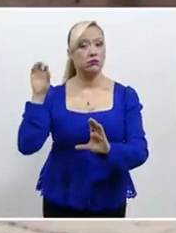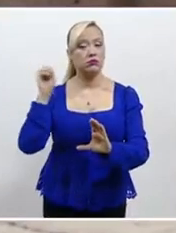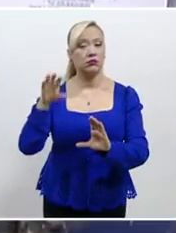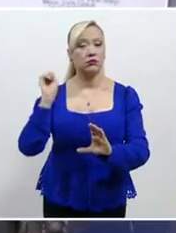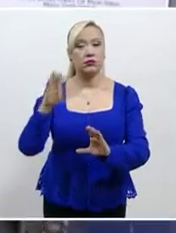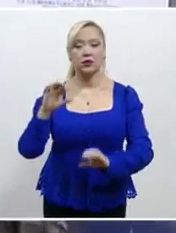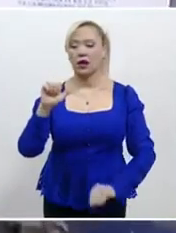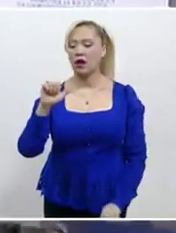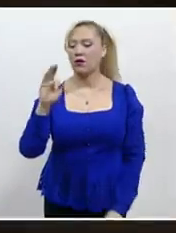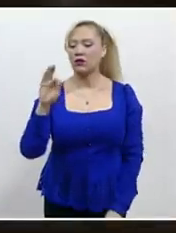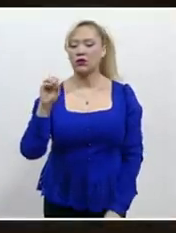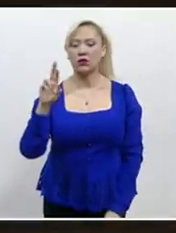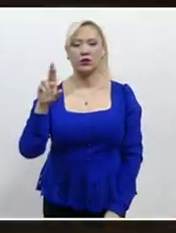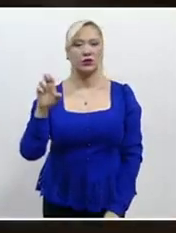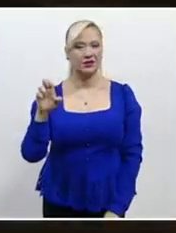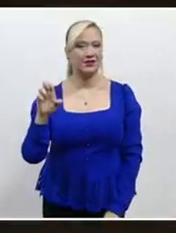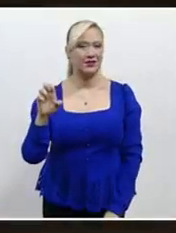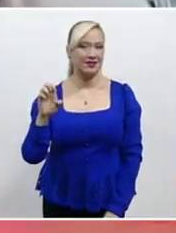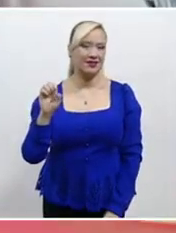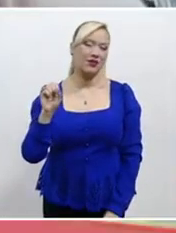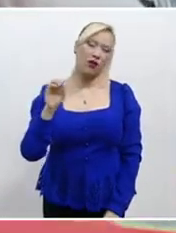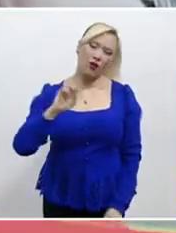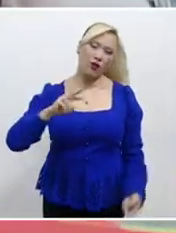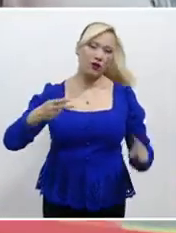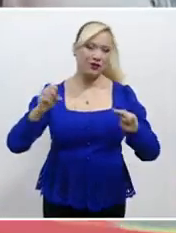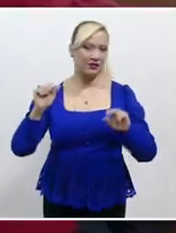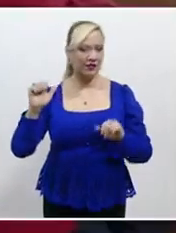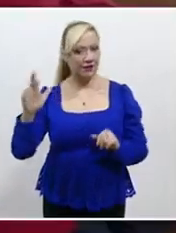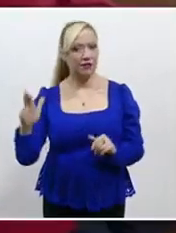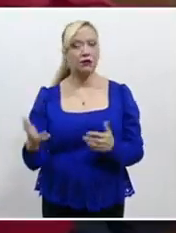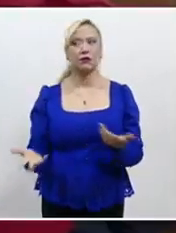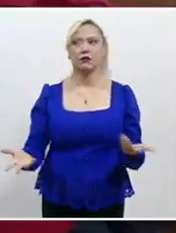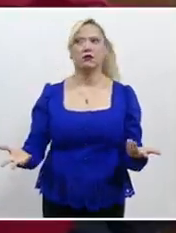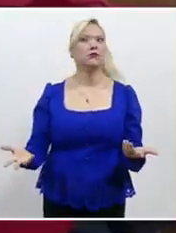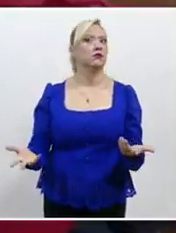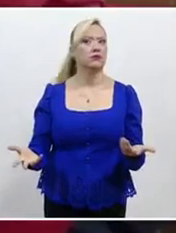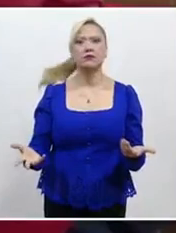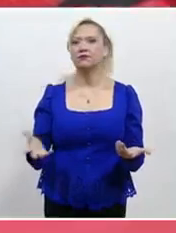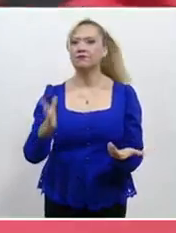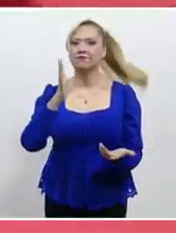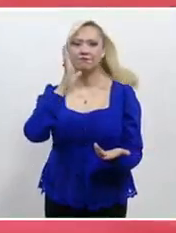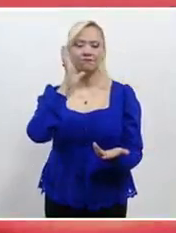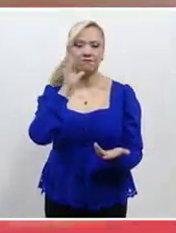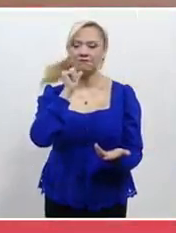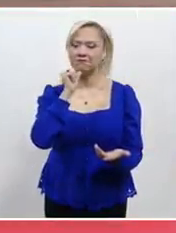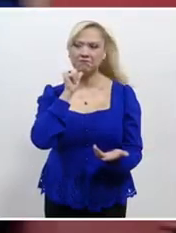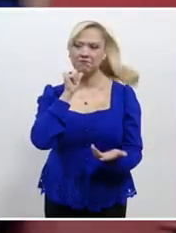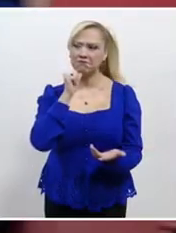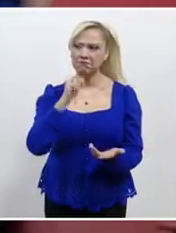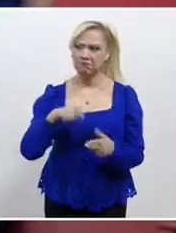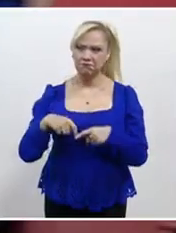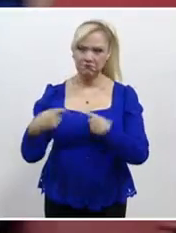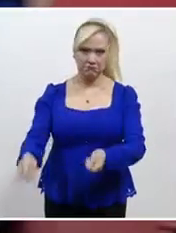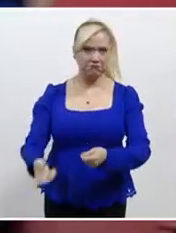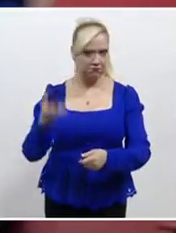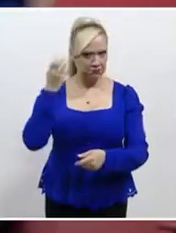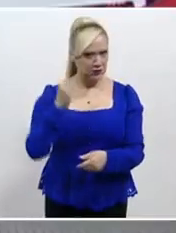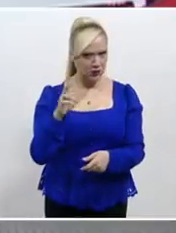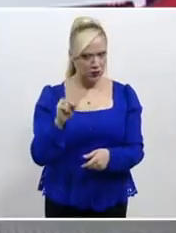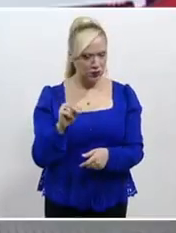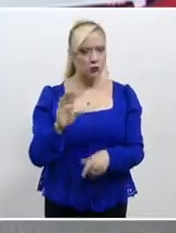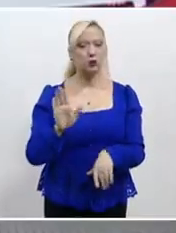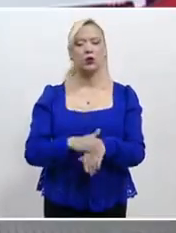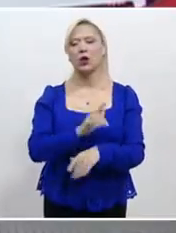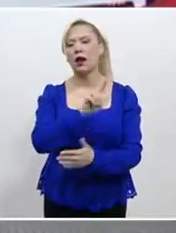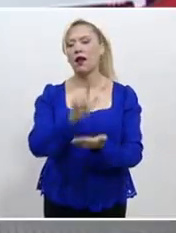retiro, es innecesario que adjunte a la demanda la constancia de otorgamiento o negativa de pensión previsto en la